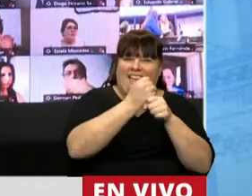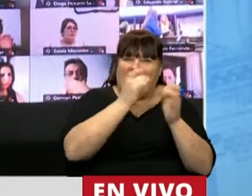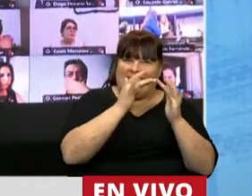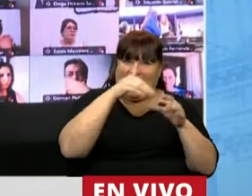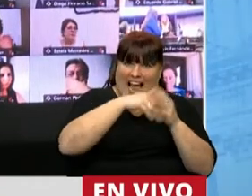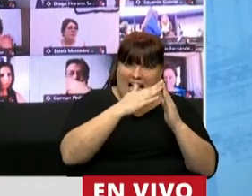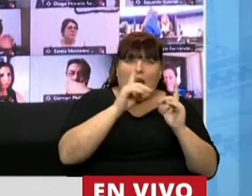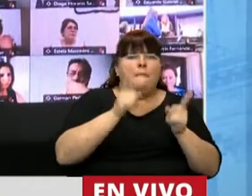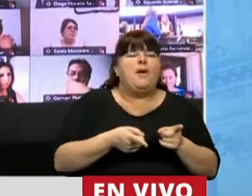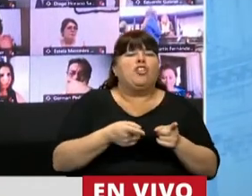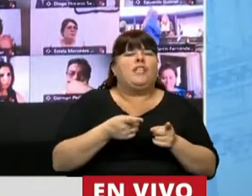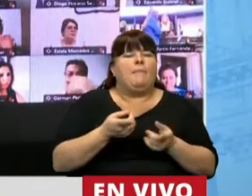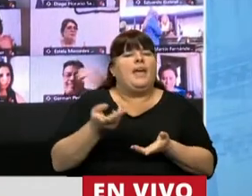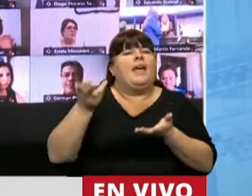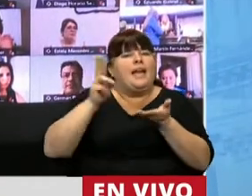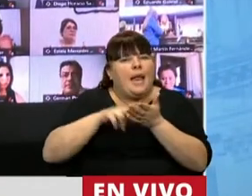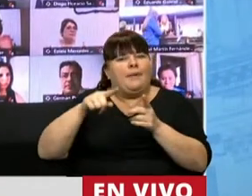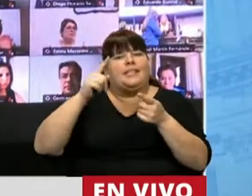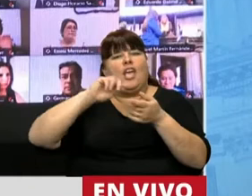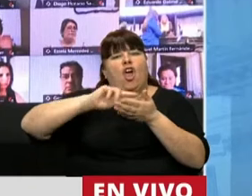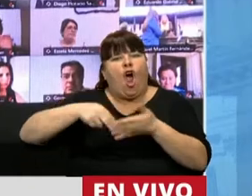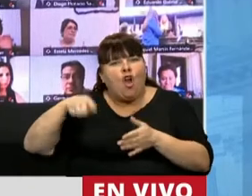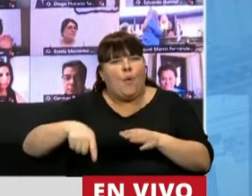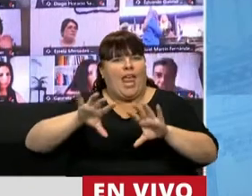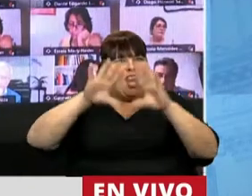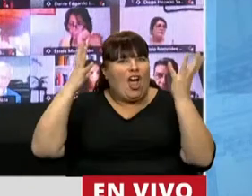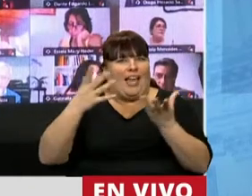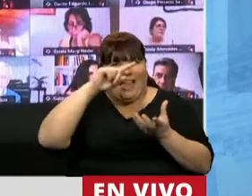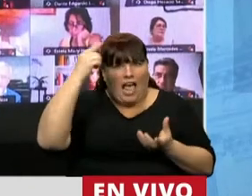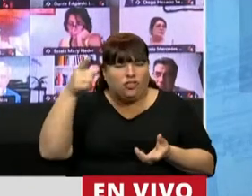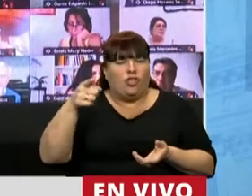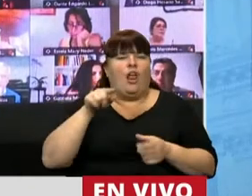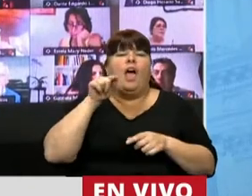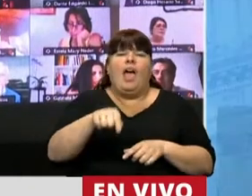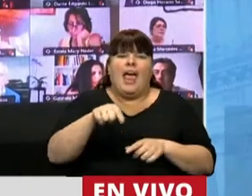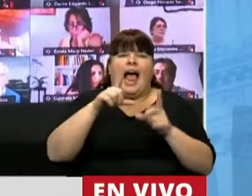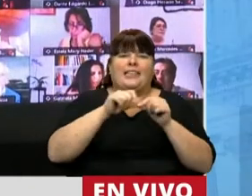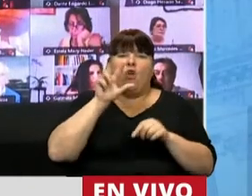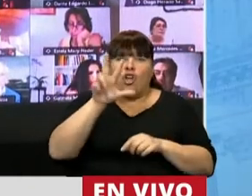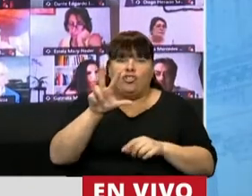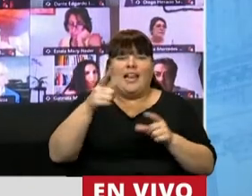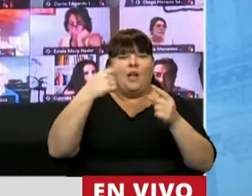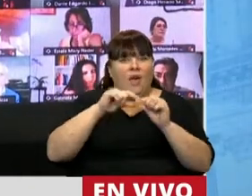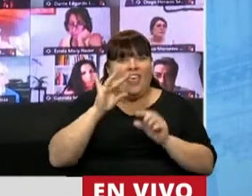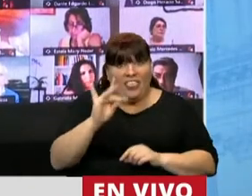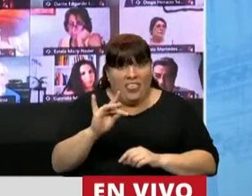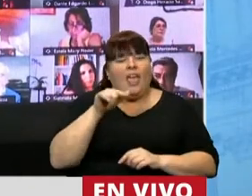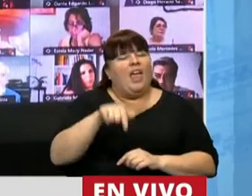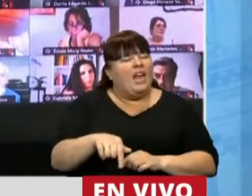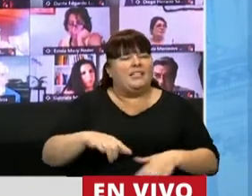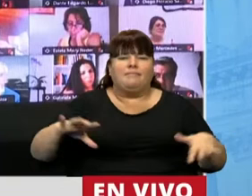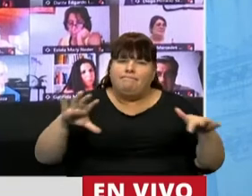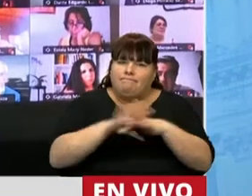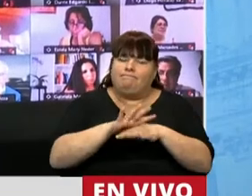que también va a deber cumplirlo basándose en la ratificación de este convenio internacional. Este artículo 13, en este inciso, refiere